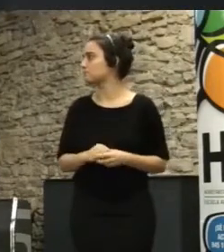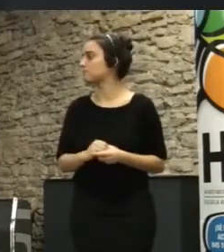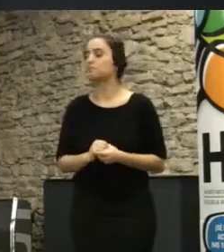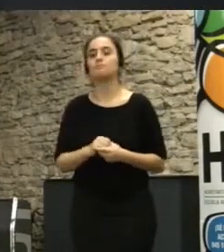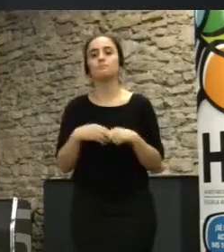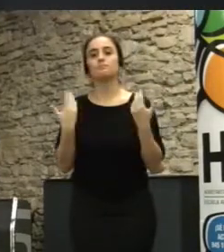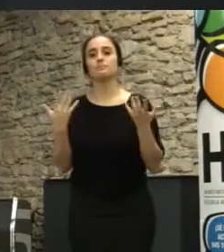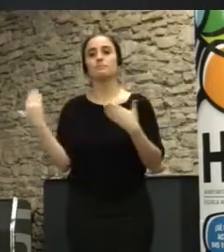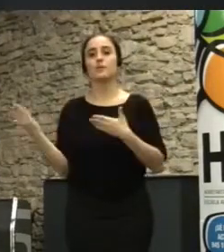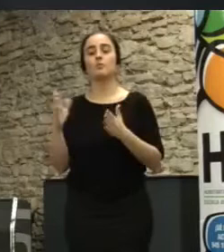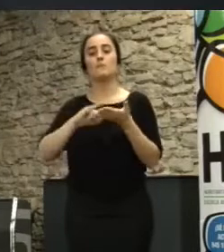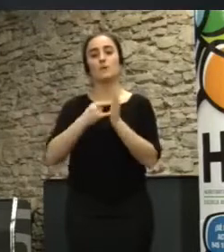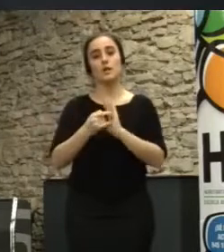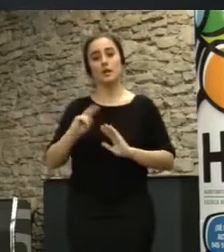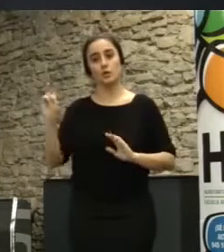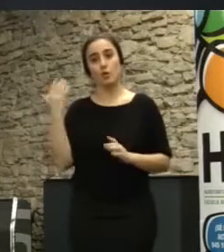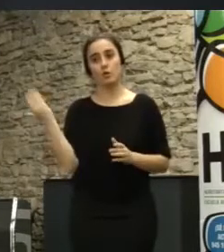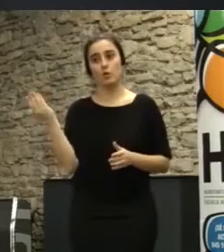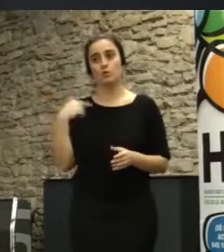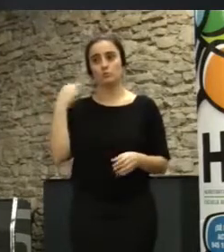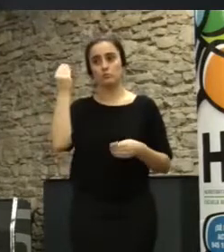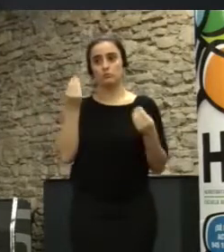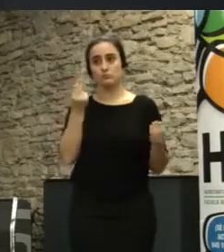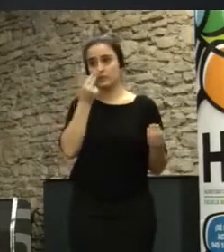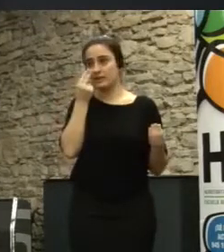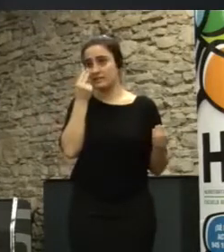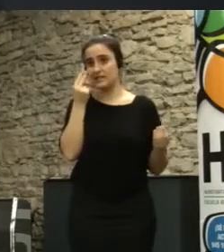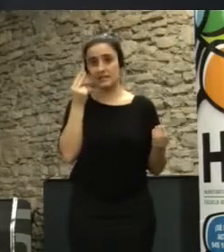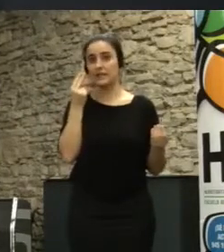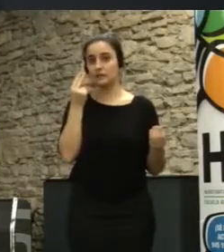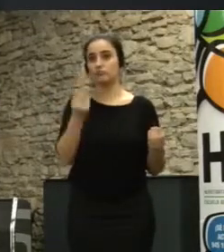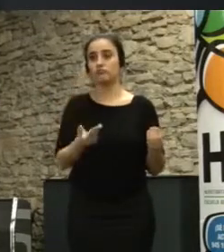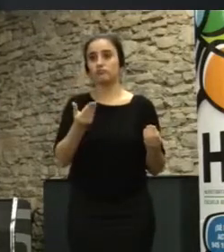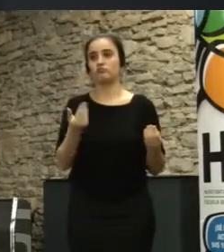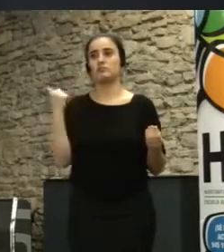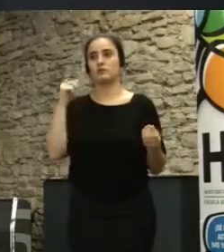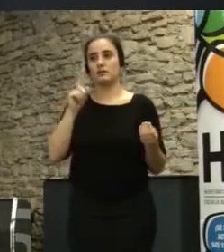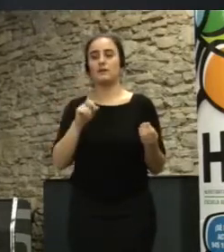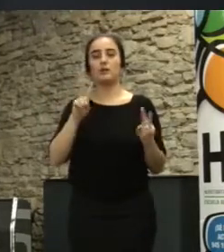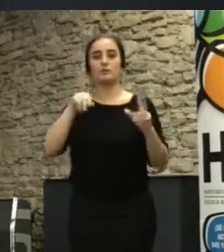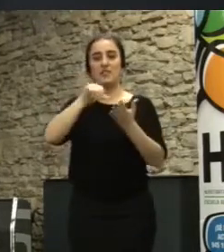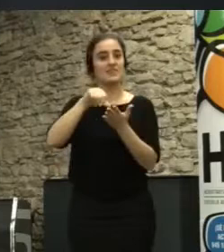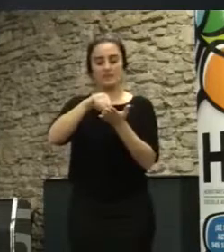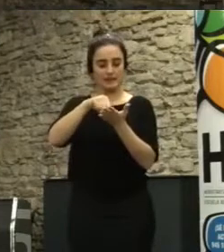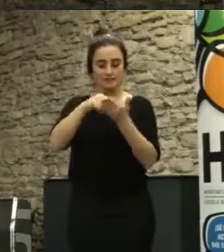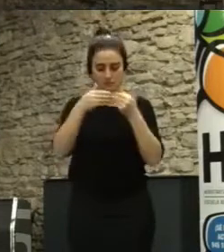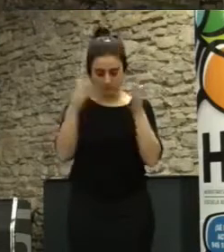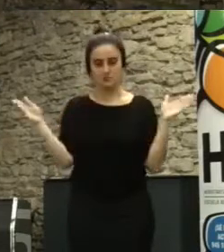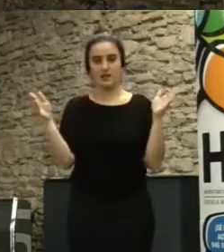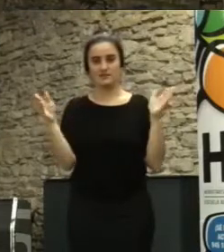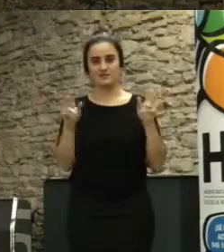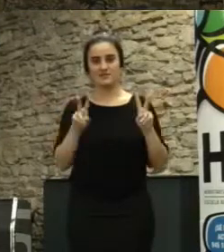Bueno, este es otro proyecto que me parece de los más interesantes y que encaja con esta descentralización de